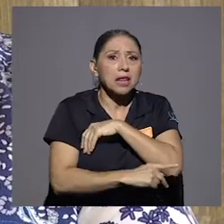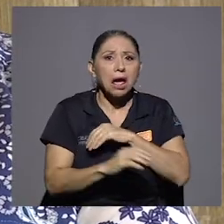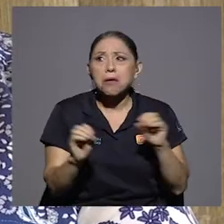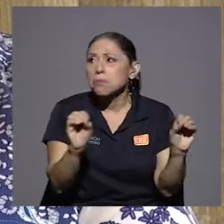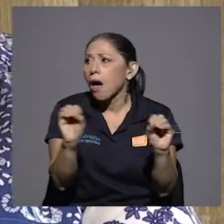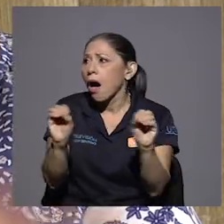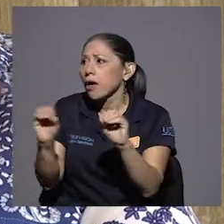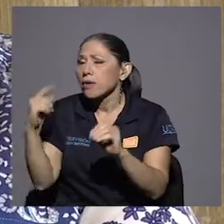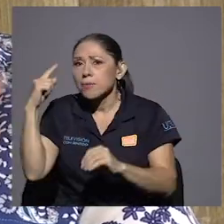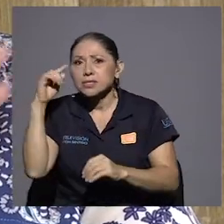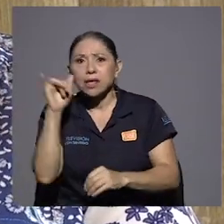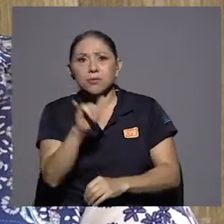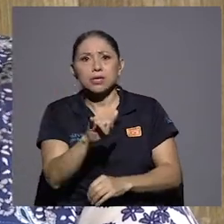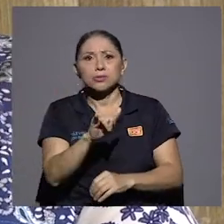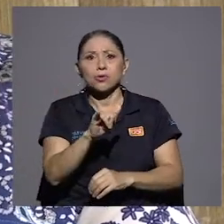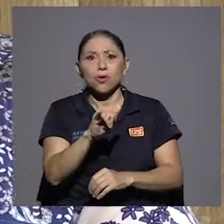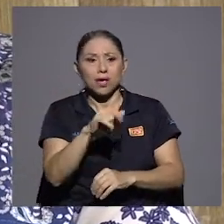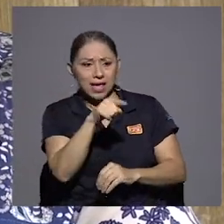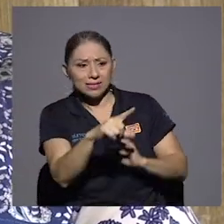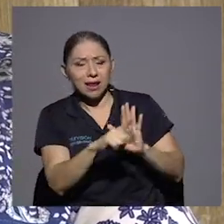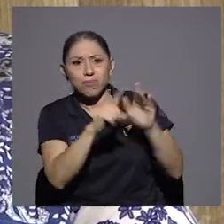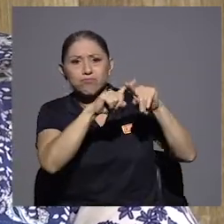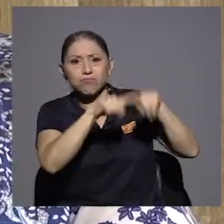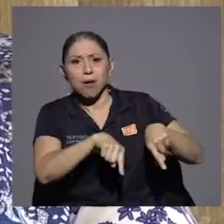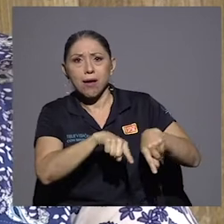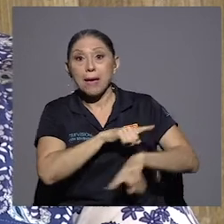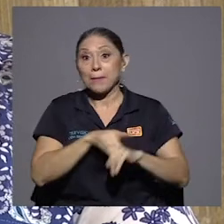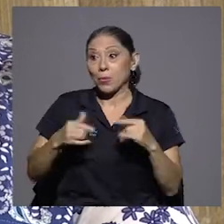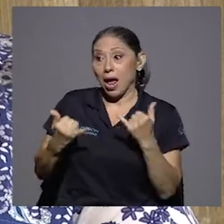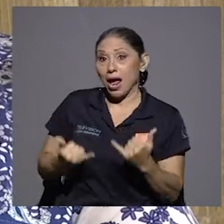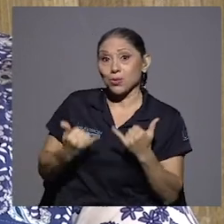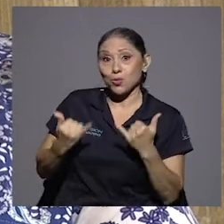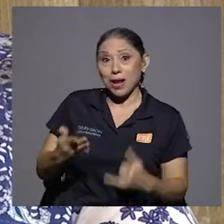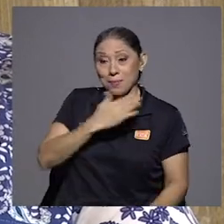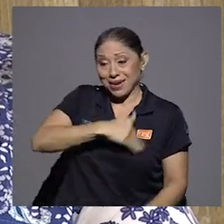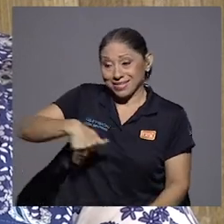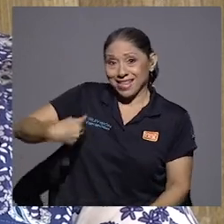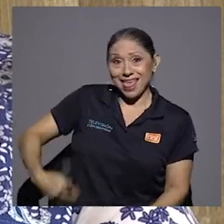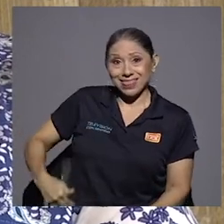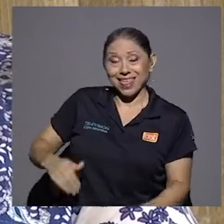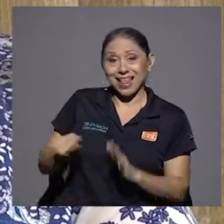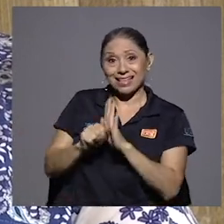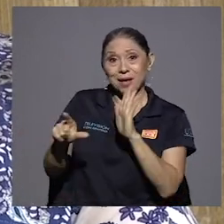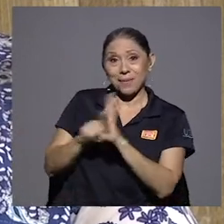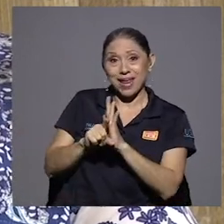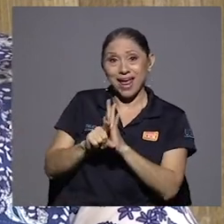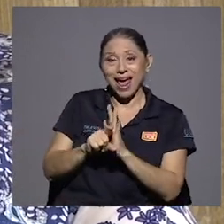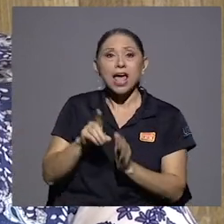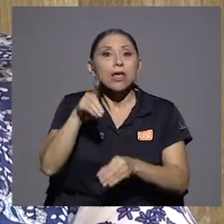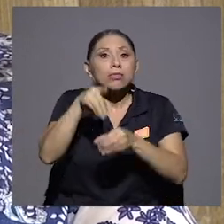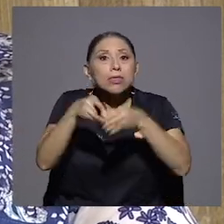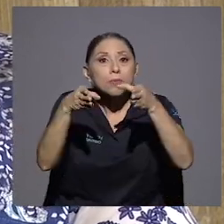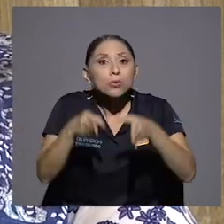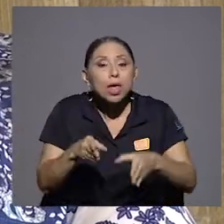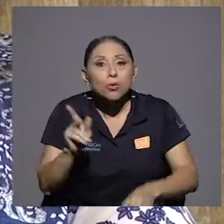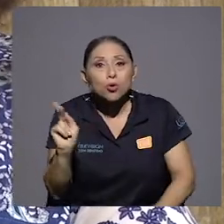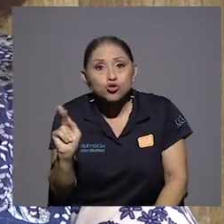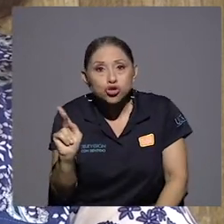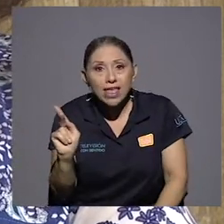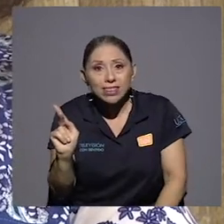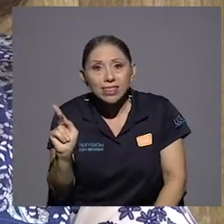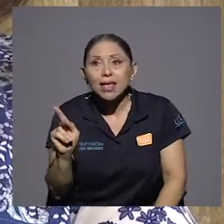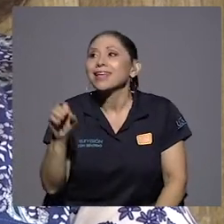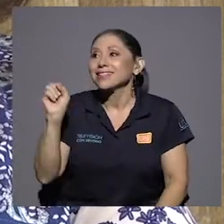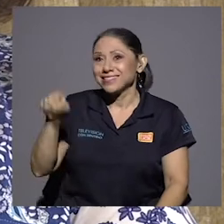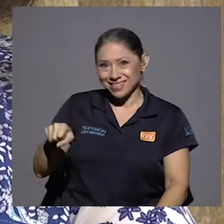resulta que el actual presidente de la asamblea Krushen Krushen la desempolvó y